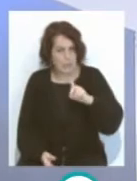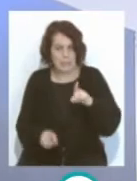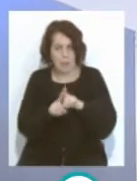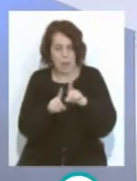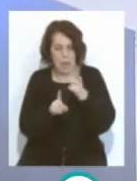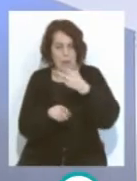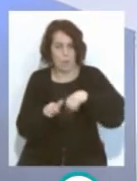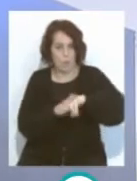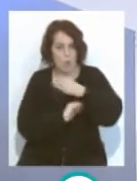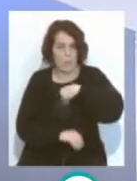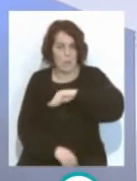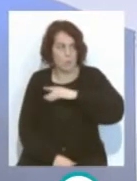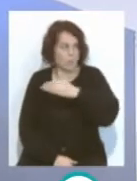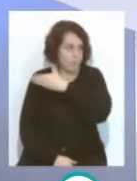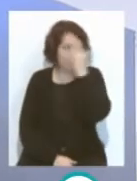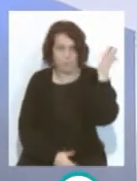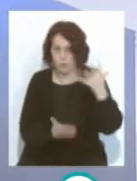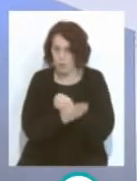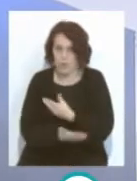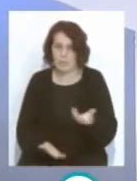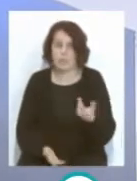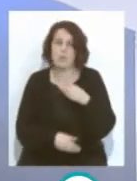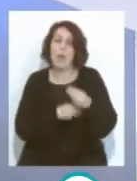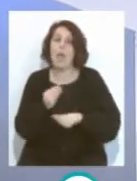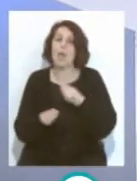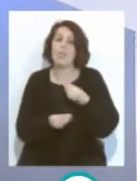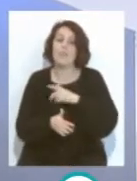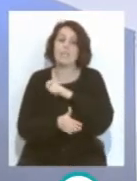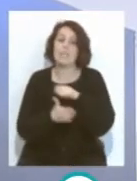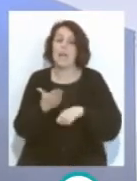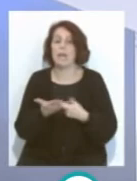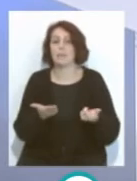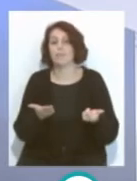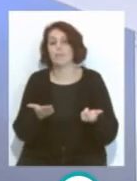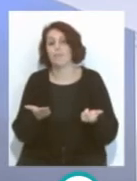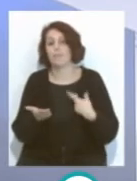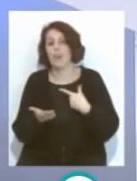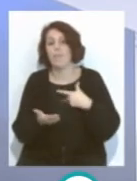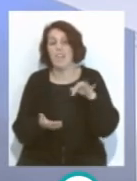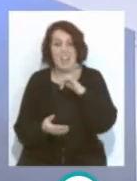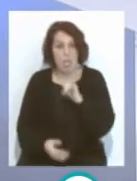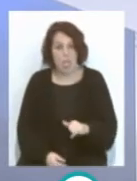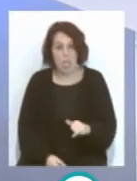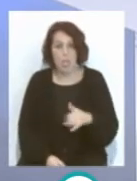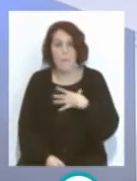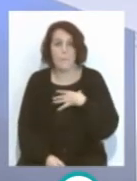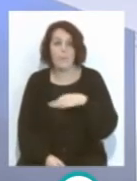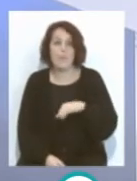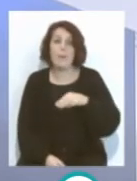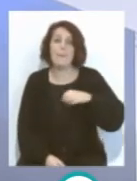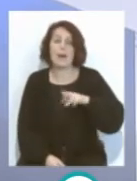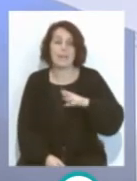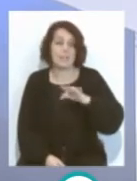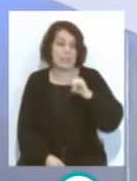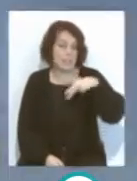del fútbol español. Eso hace que, bueno, el fichaje de Álex pueda ser Álex Martín,